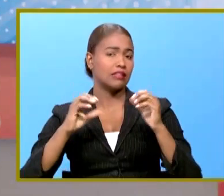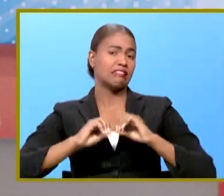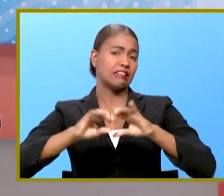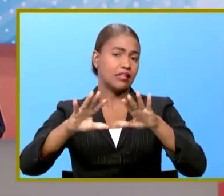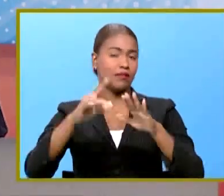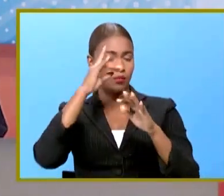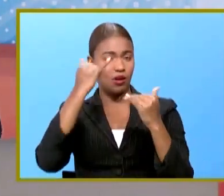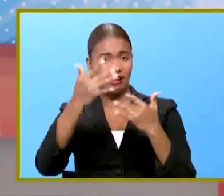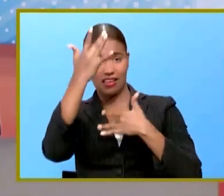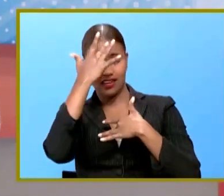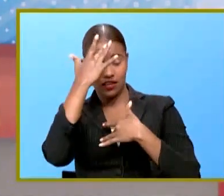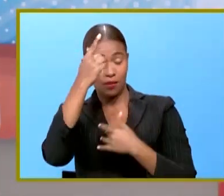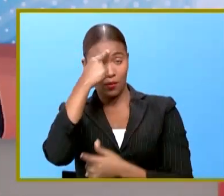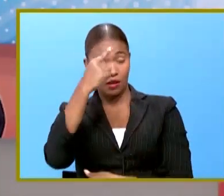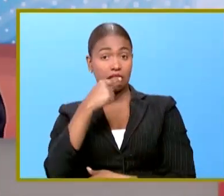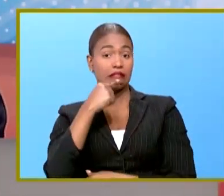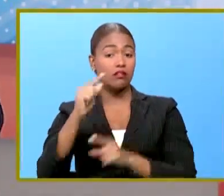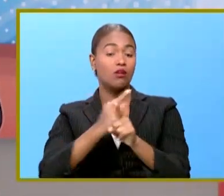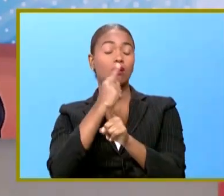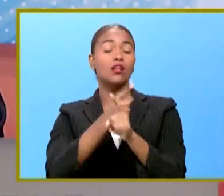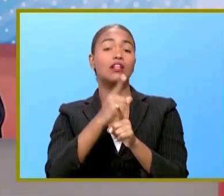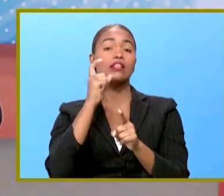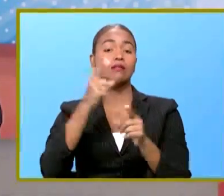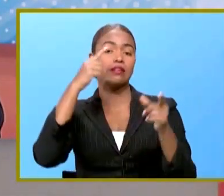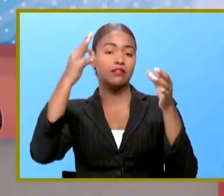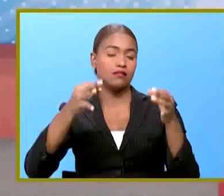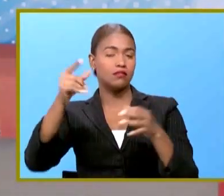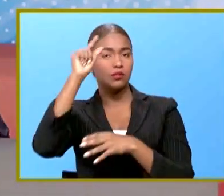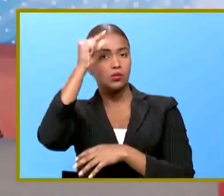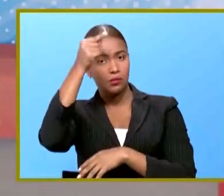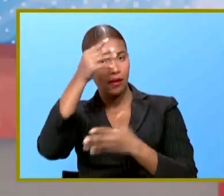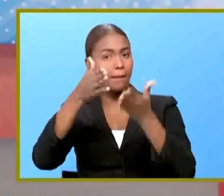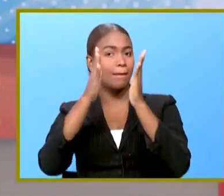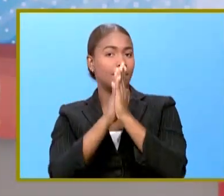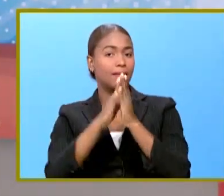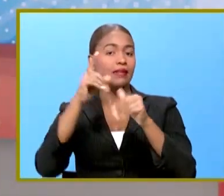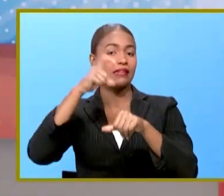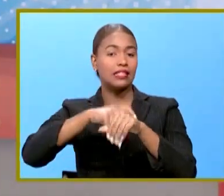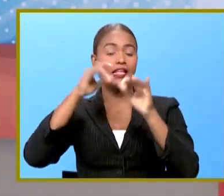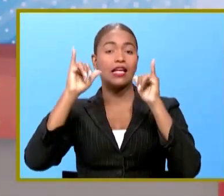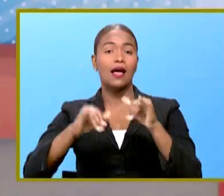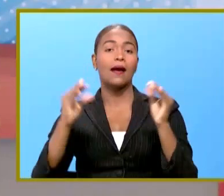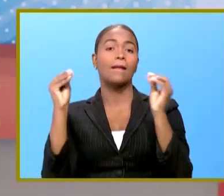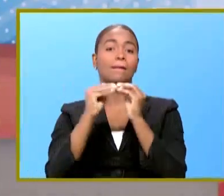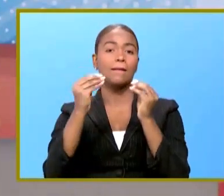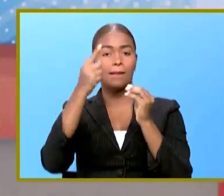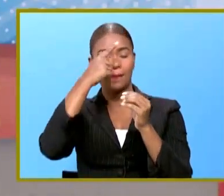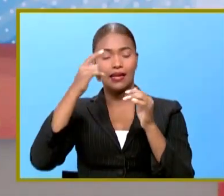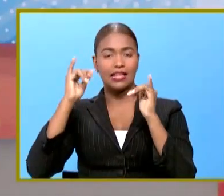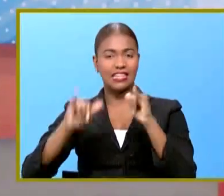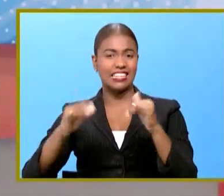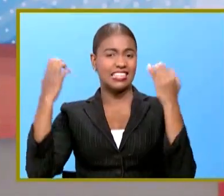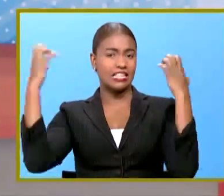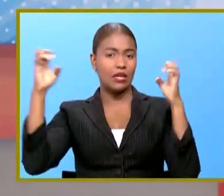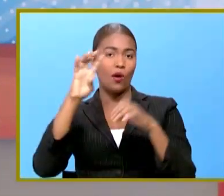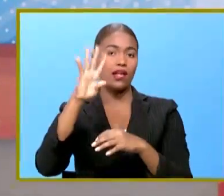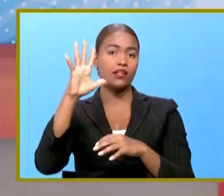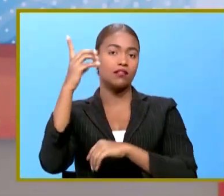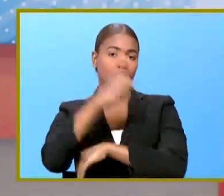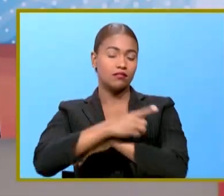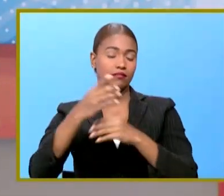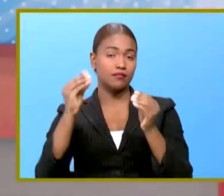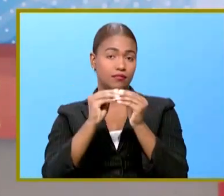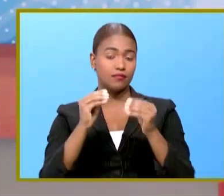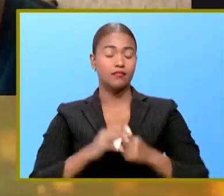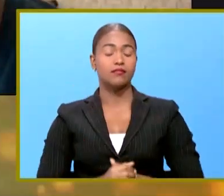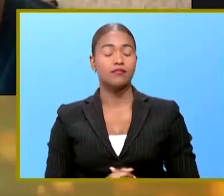a este virus por lo que considera correcta la decisión del gobierno de solicitar la extensión del estado de emergencia 45 días más